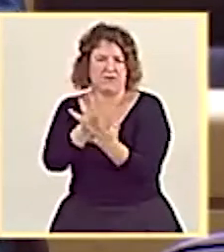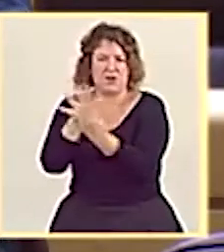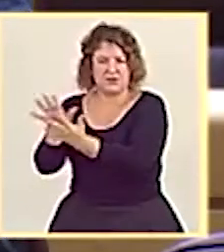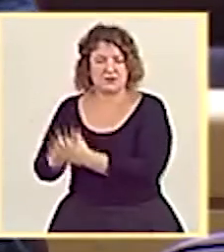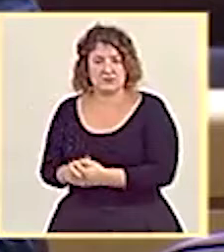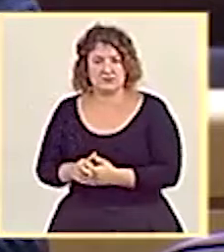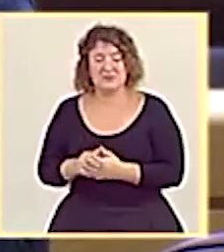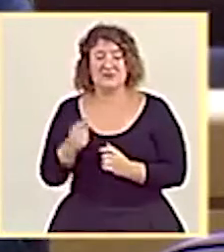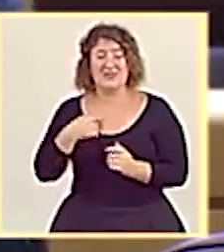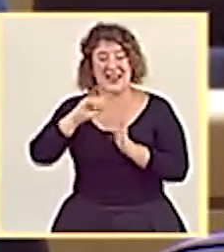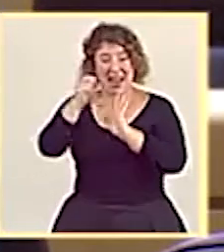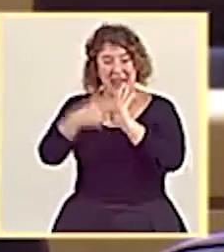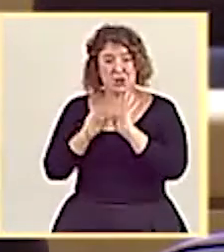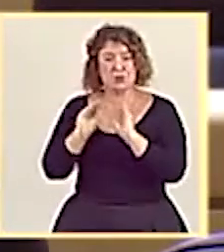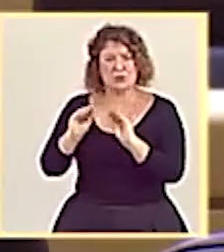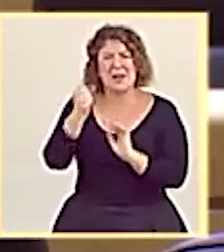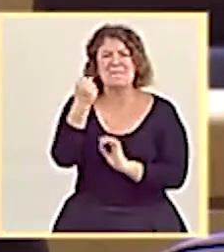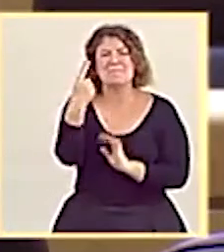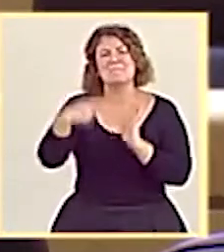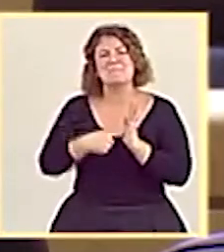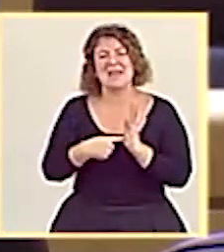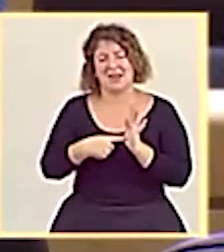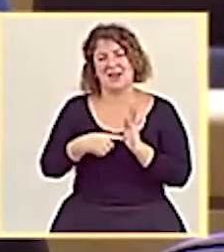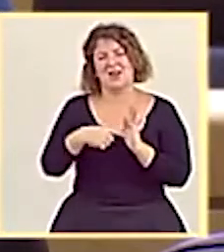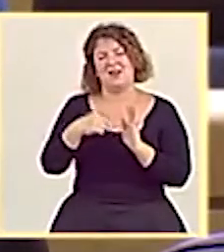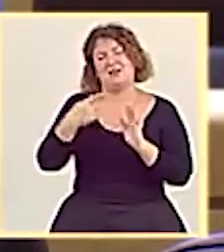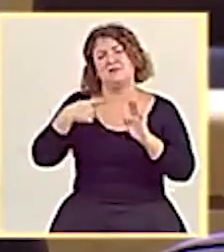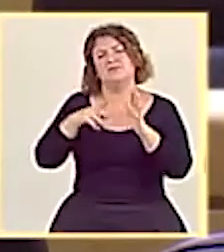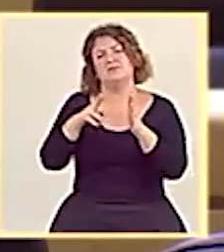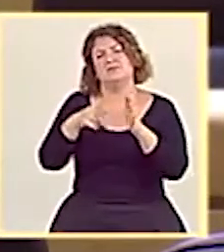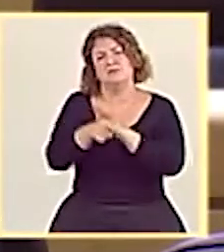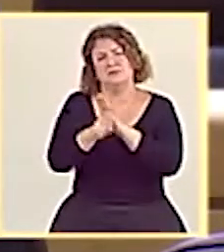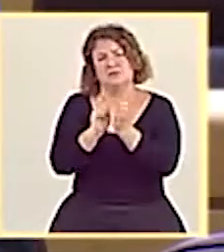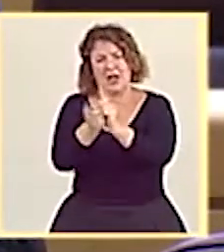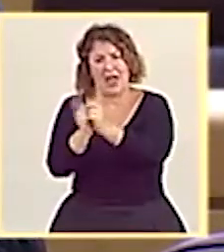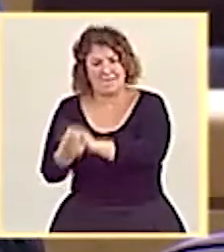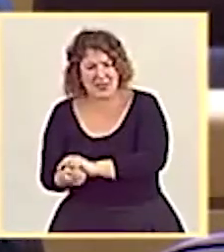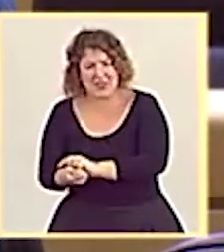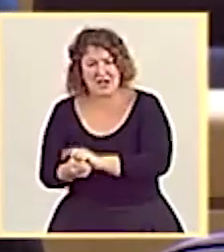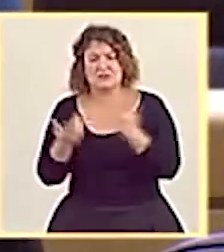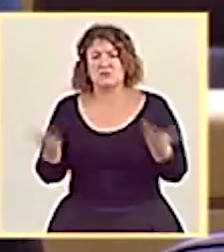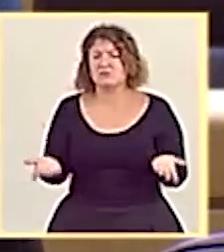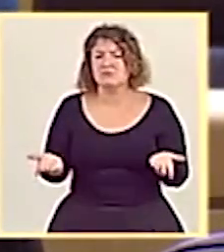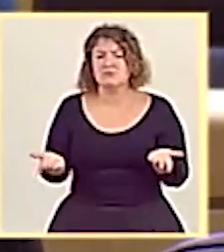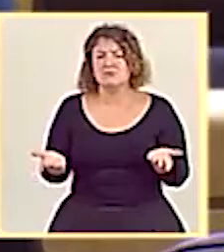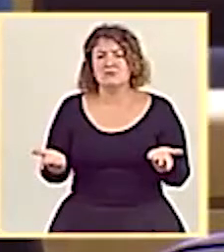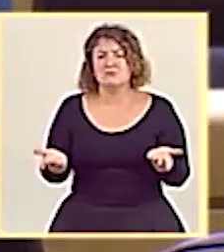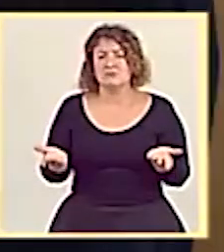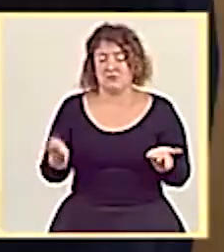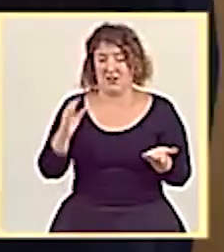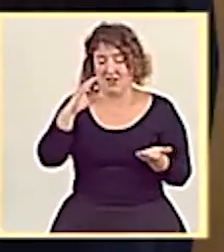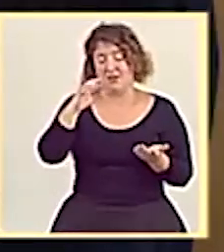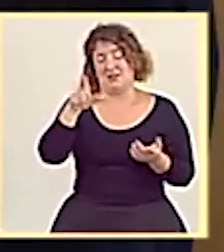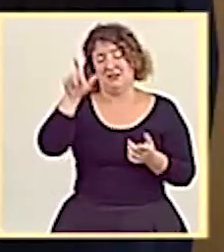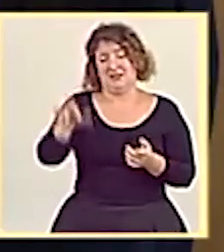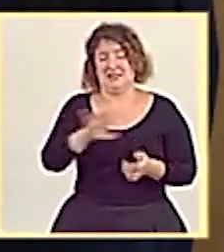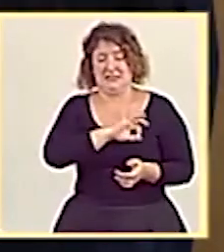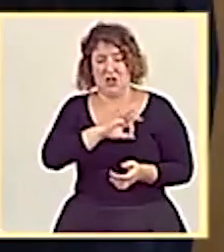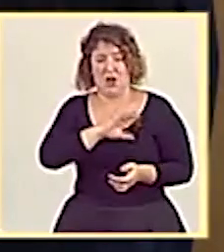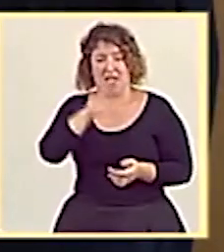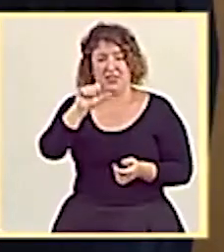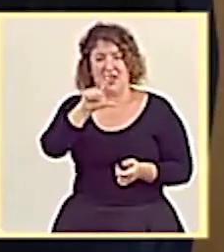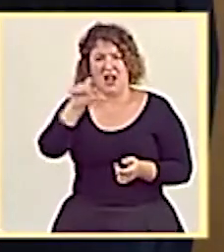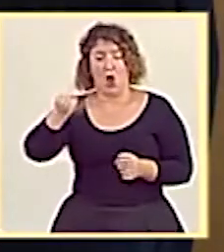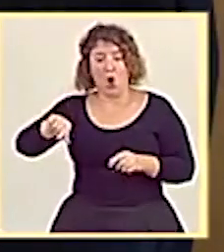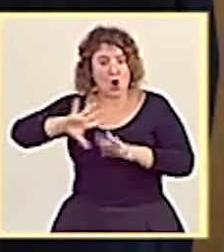enmiendas. Más de mil enmiendas. Y hablando de enmiendas, señora Celá, hoy aparece una noticia que